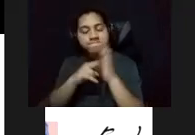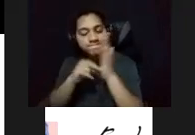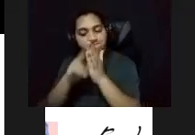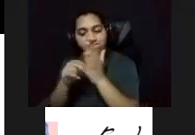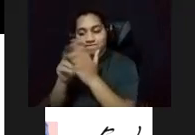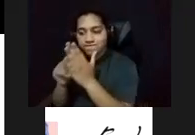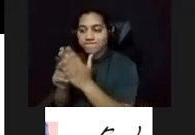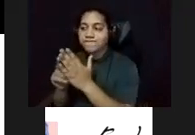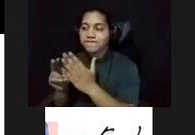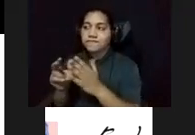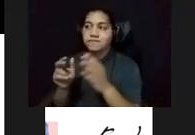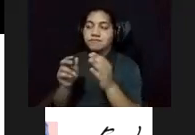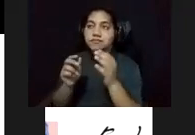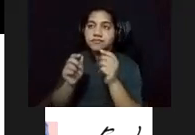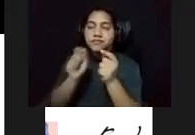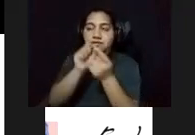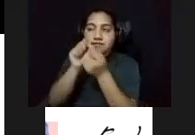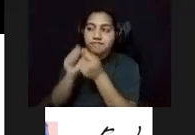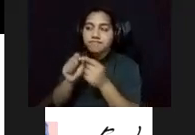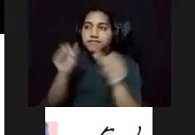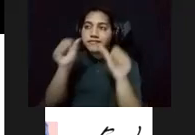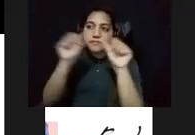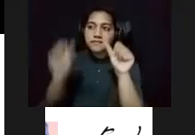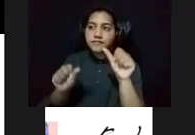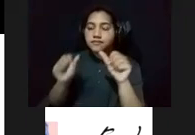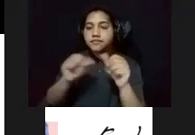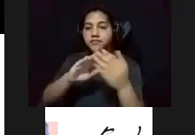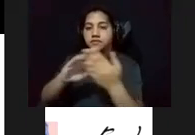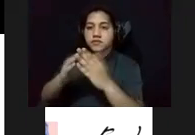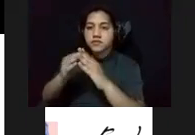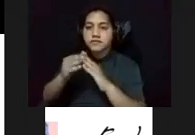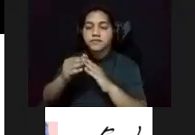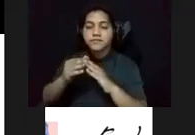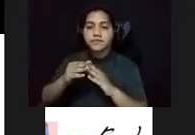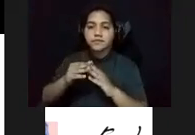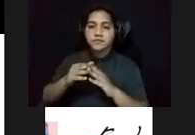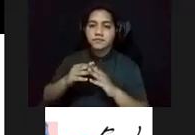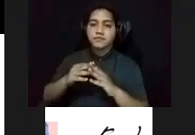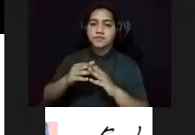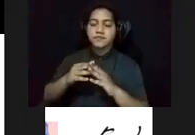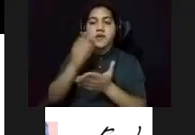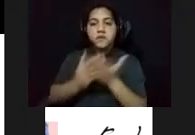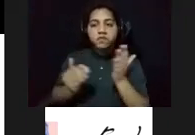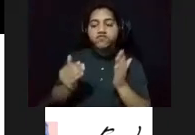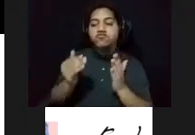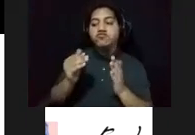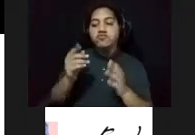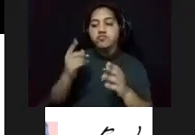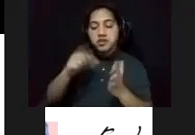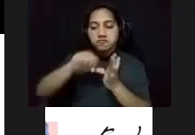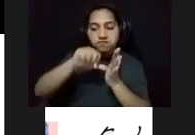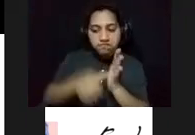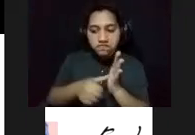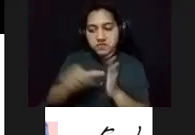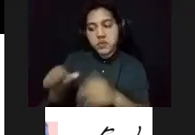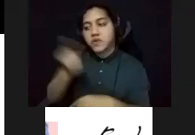motivos arquitectónicos de la ciudad. Unas veces para destacarlos y en otras demandar la